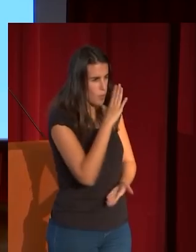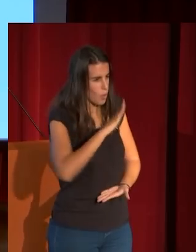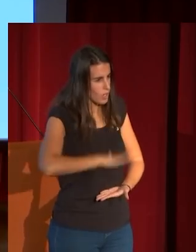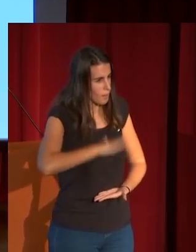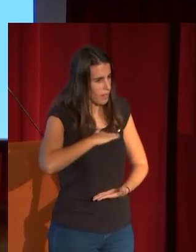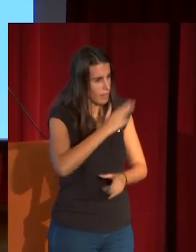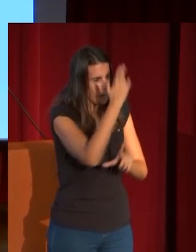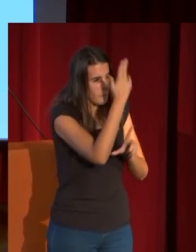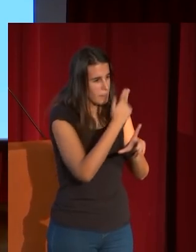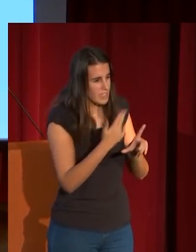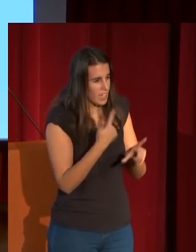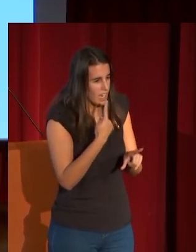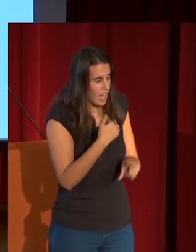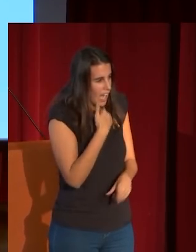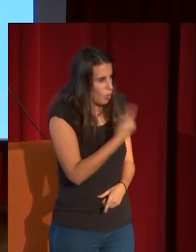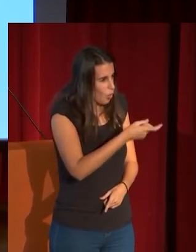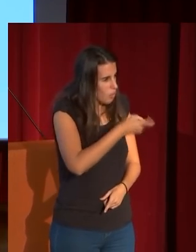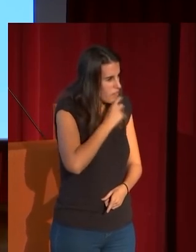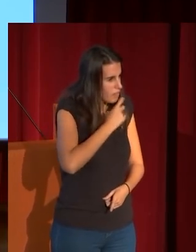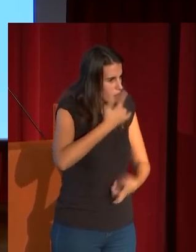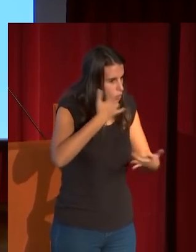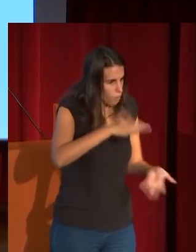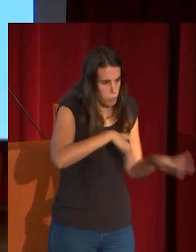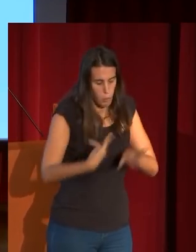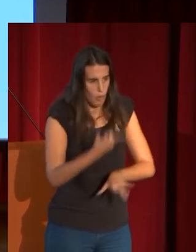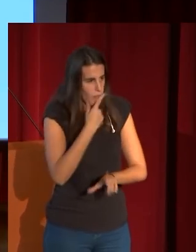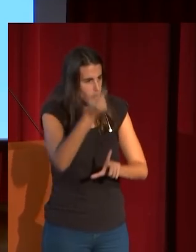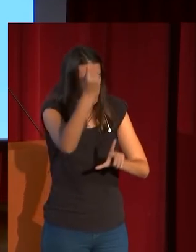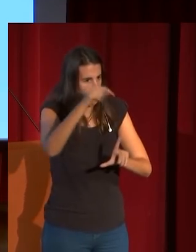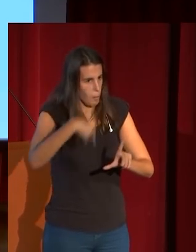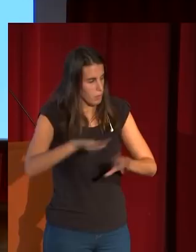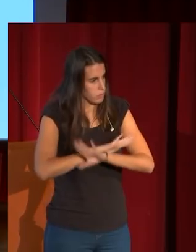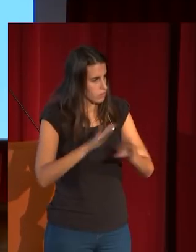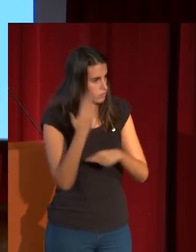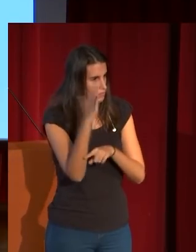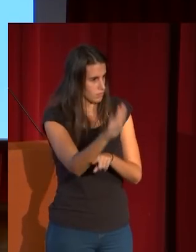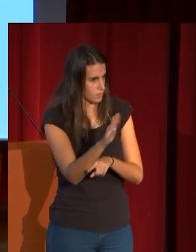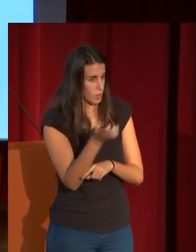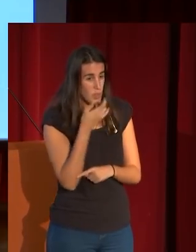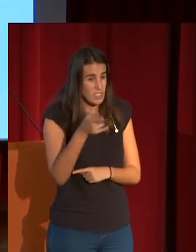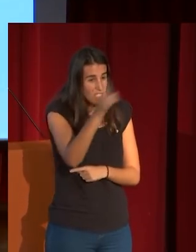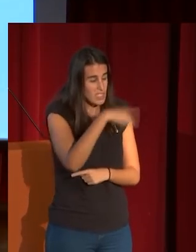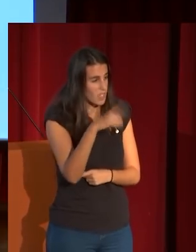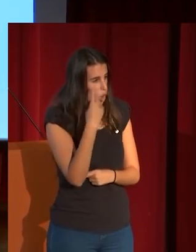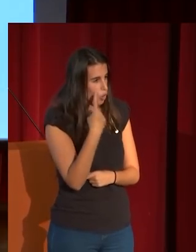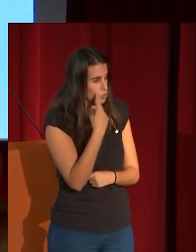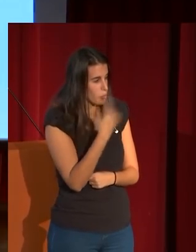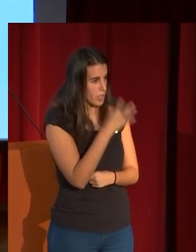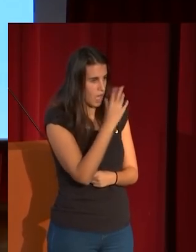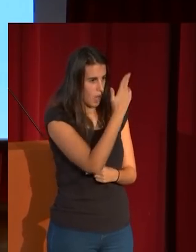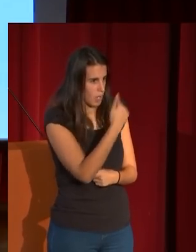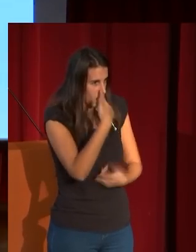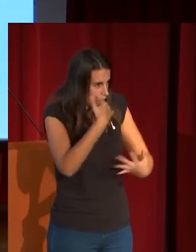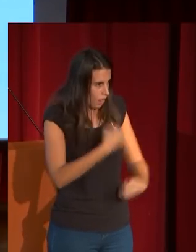fácil lo que es dificilísimo como sabe el que se ha enfrentado con la acuarela también